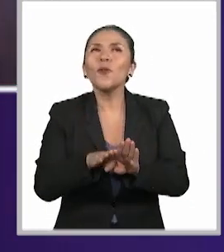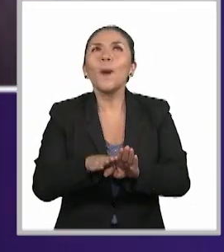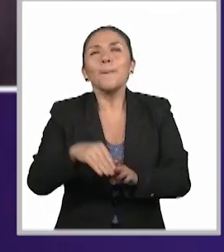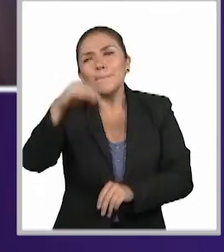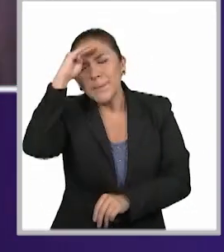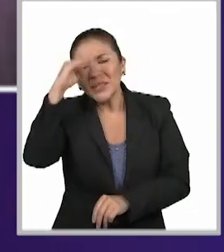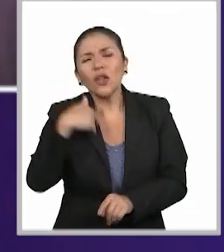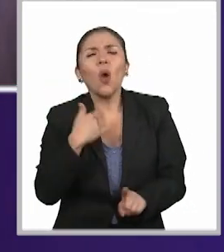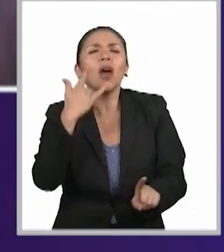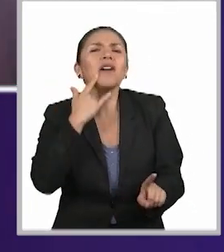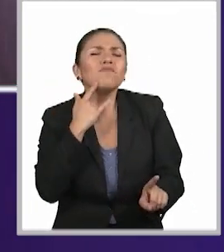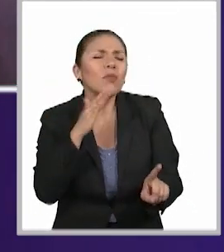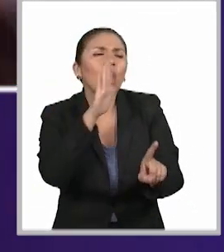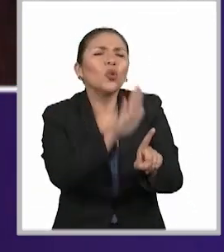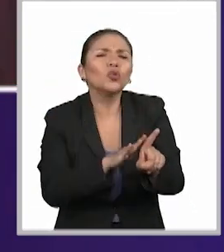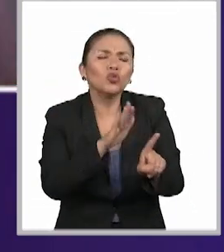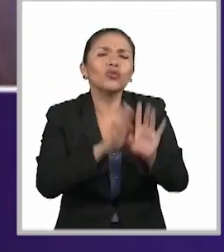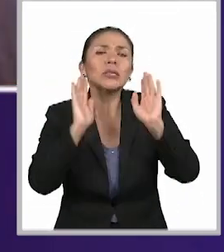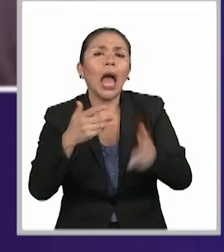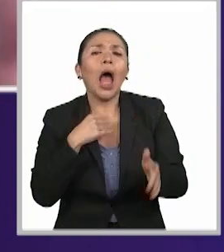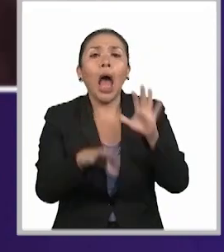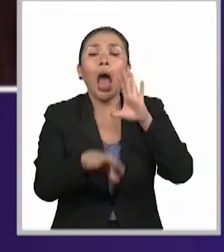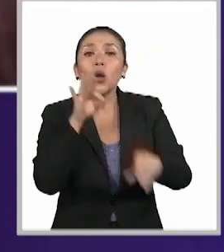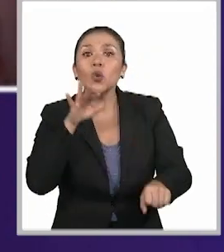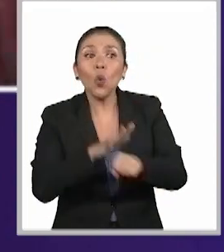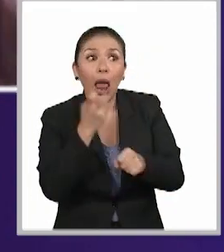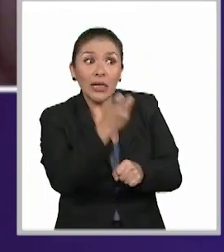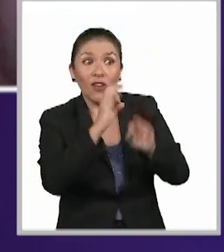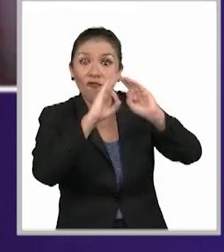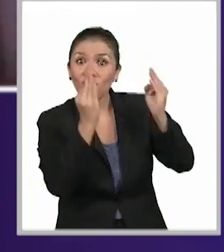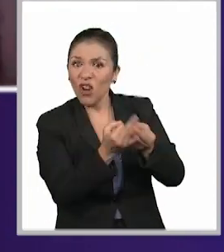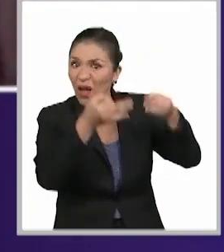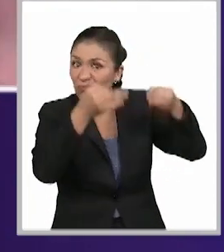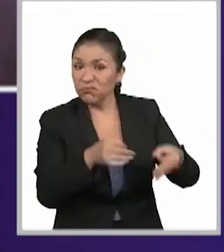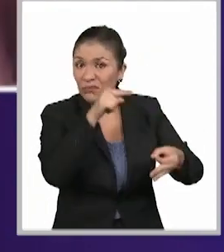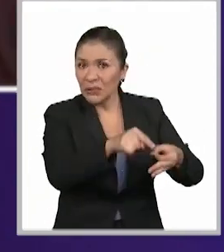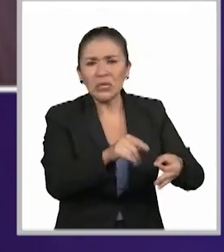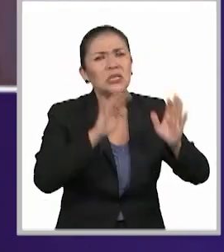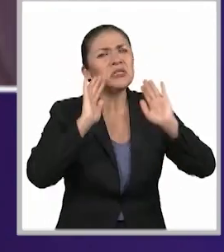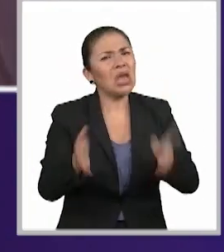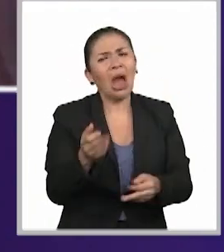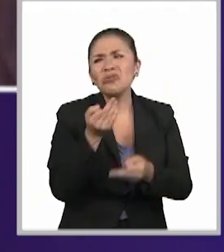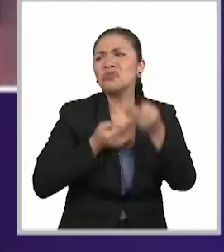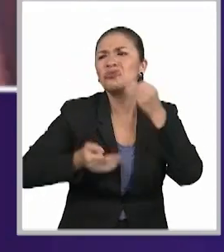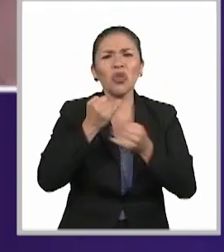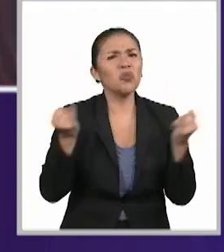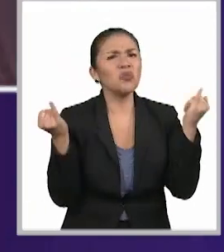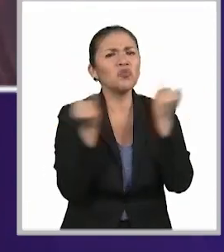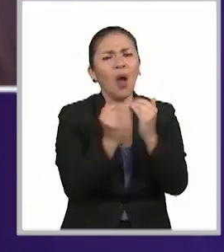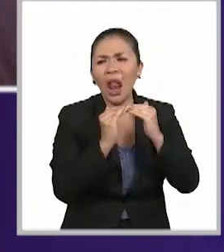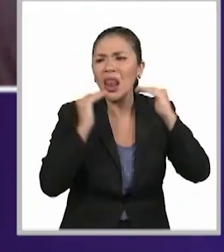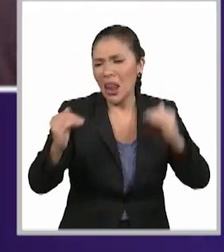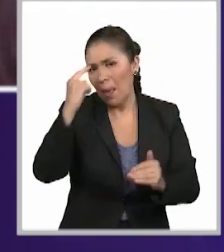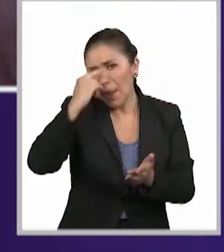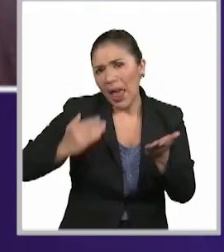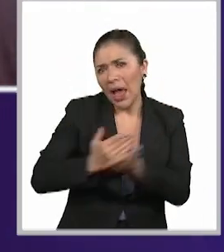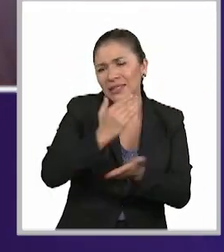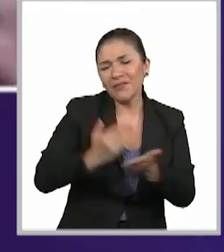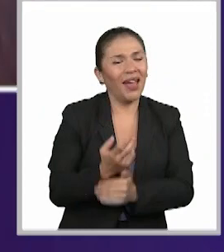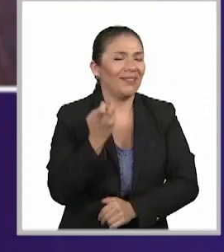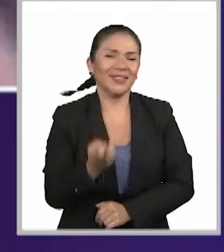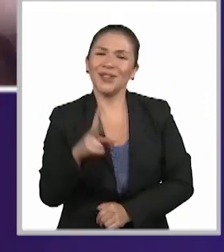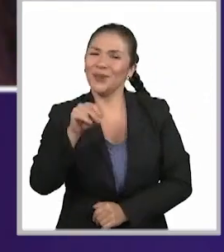para no caer en esta condescendencia de ya encontré un documento que me funciona y así siento que ya cumplo con mis obligaciones de